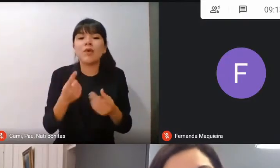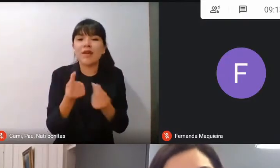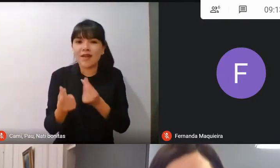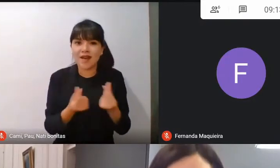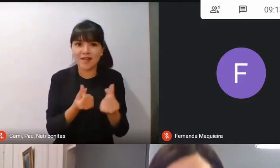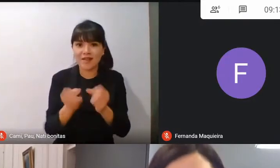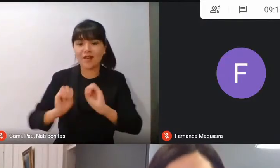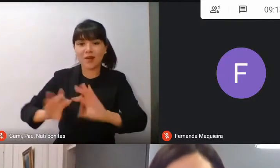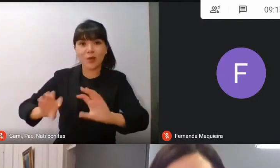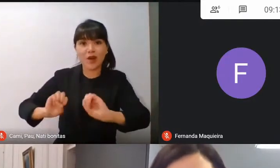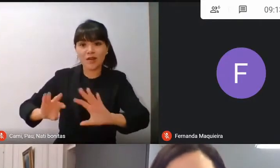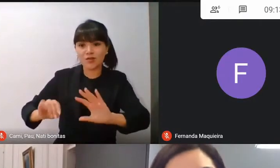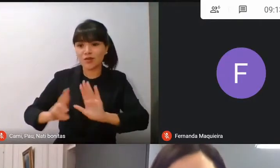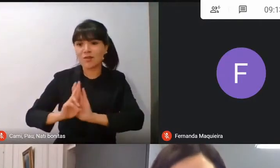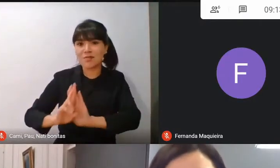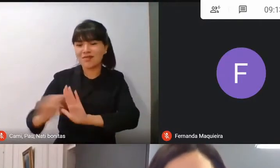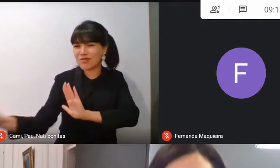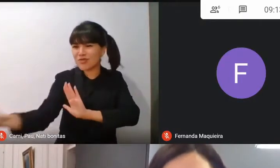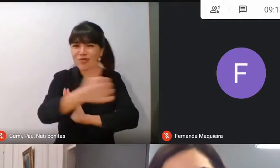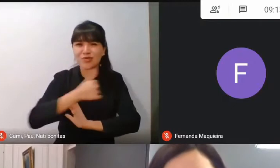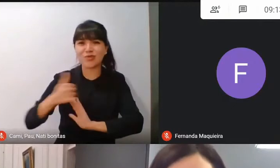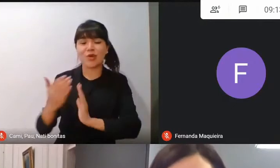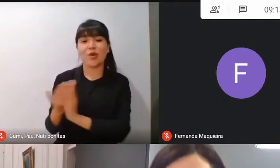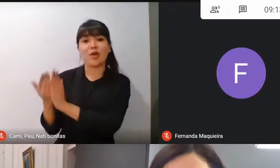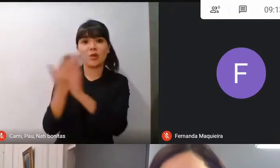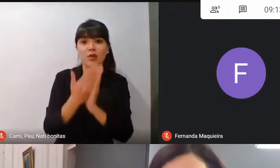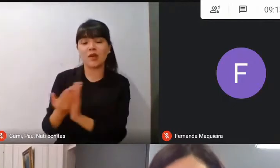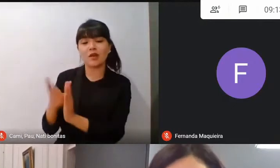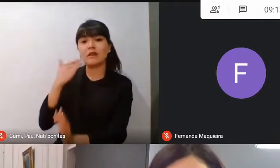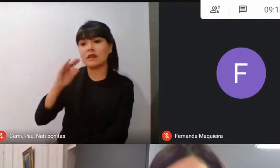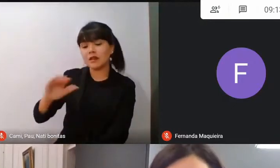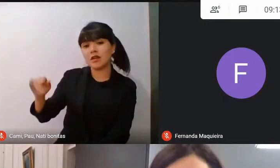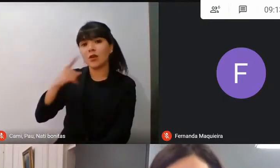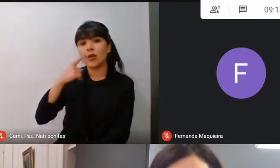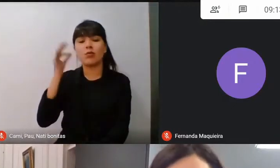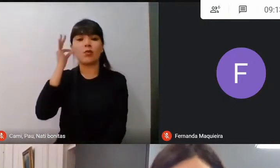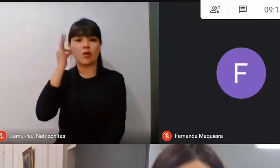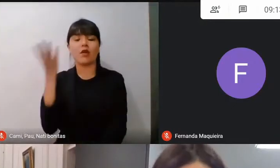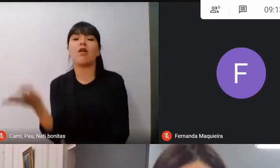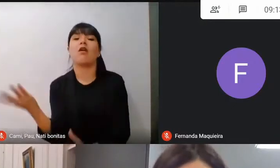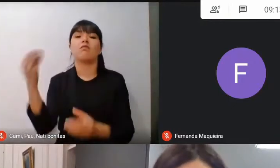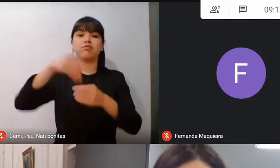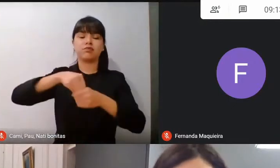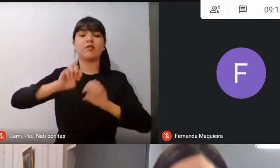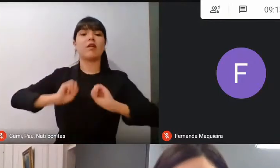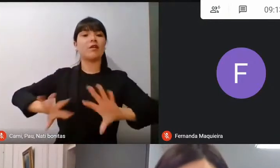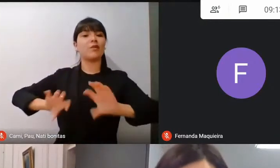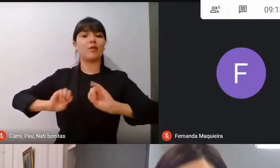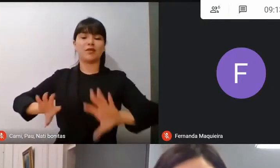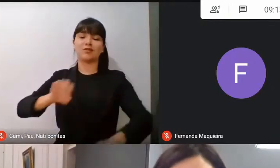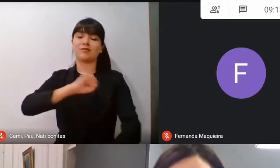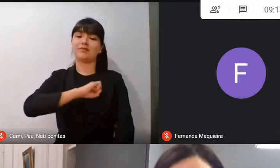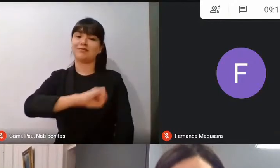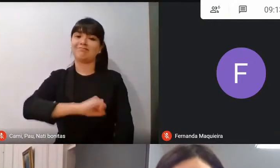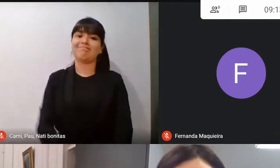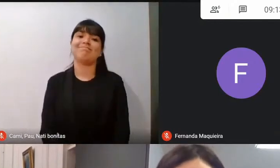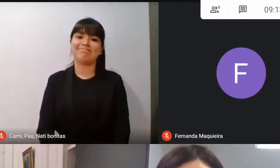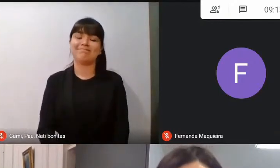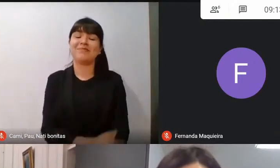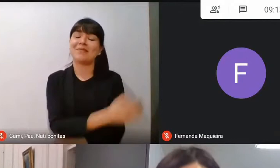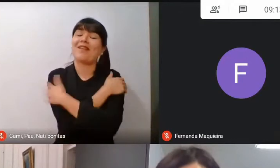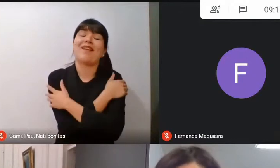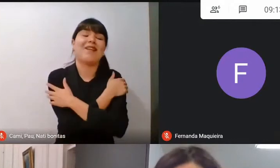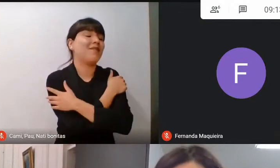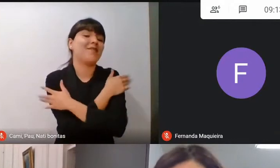nuestros estudiantes, niños y niñas que componen la educación de Santiago. Un abrazo y que sea una